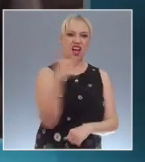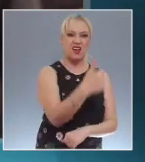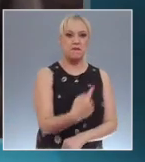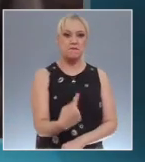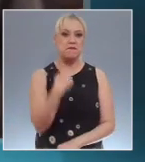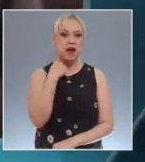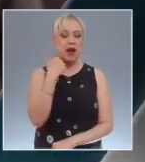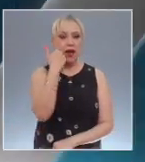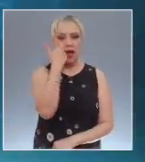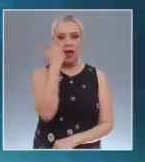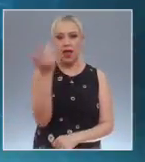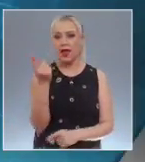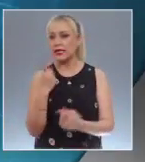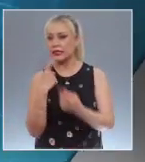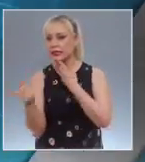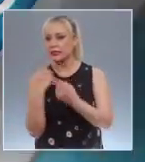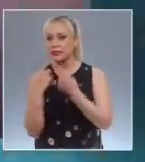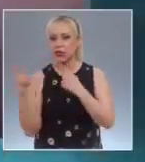aéreo masivo.